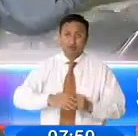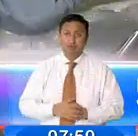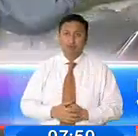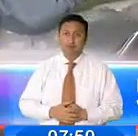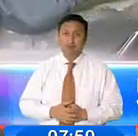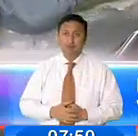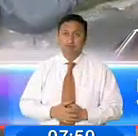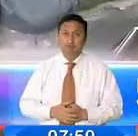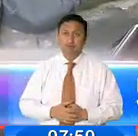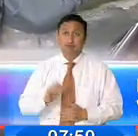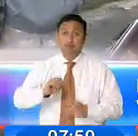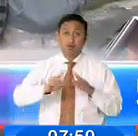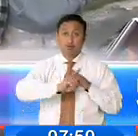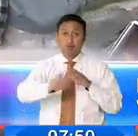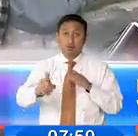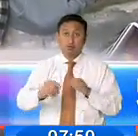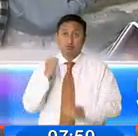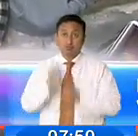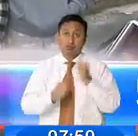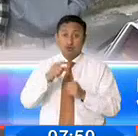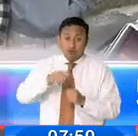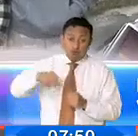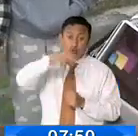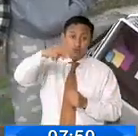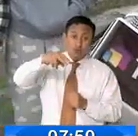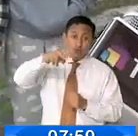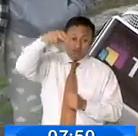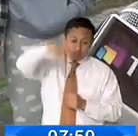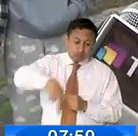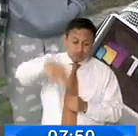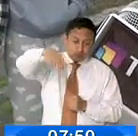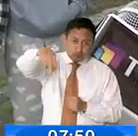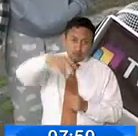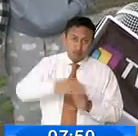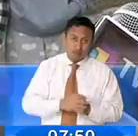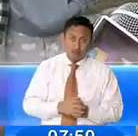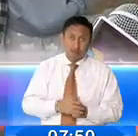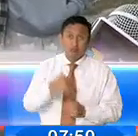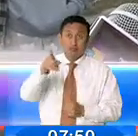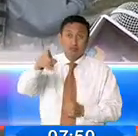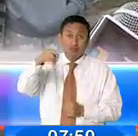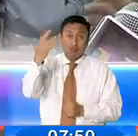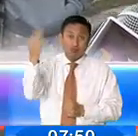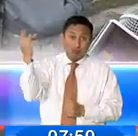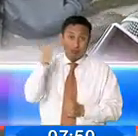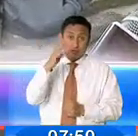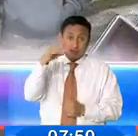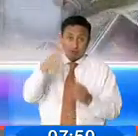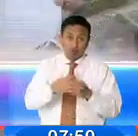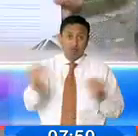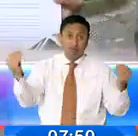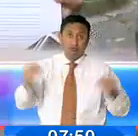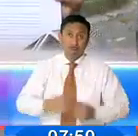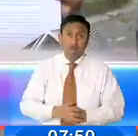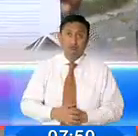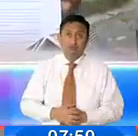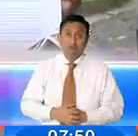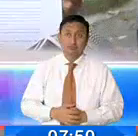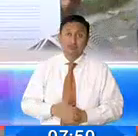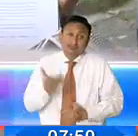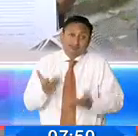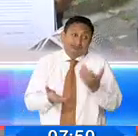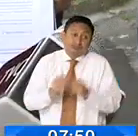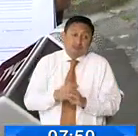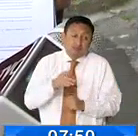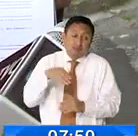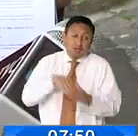Ellos por escaparse se van por allá y se meten para allá. Se pierden ahí dentro del bosque y no hay quien le siga. A lo mejor para